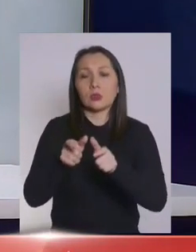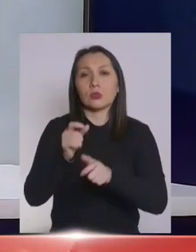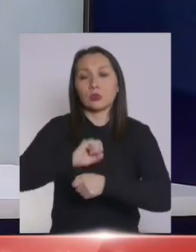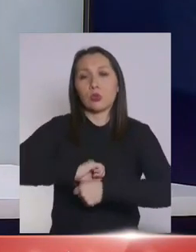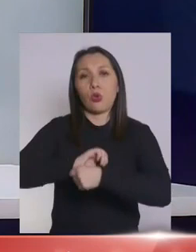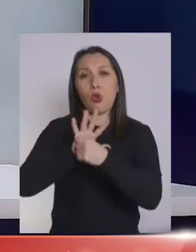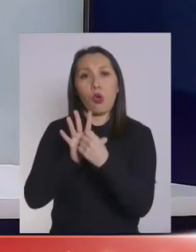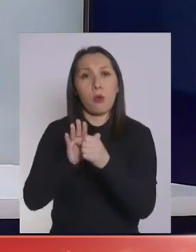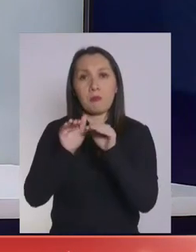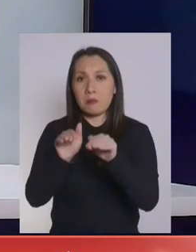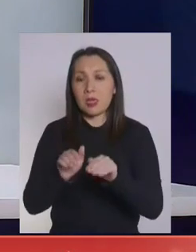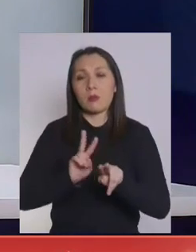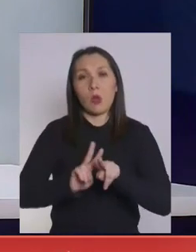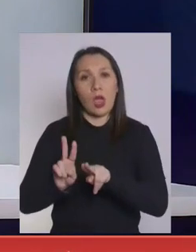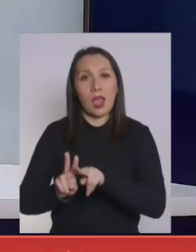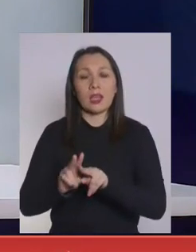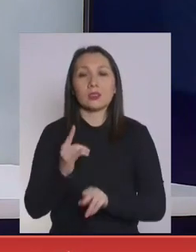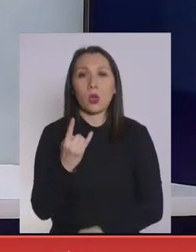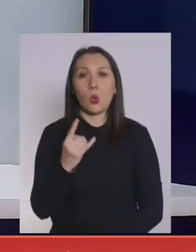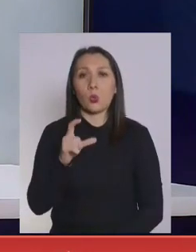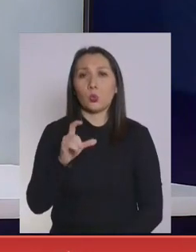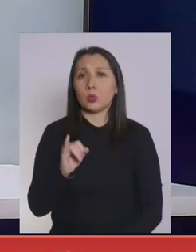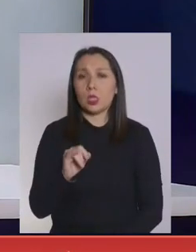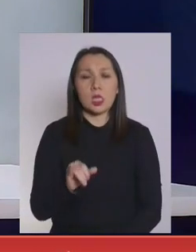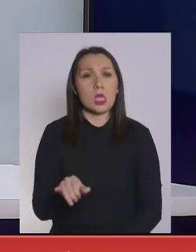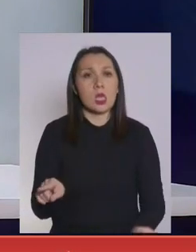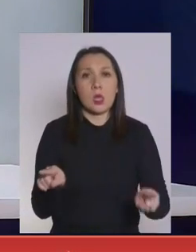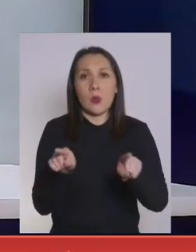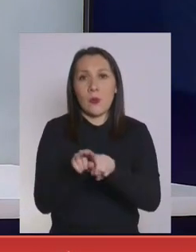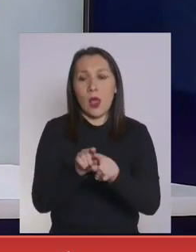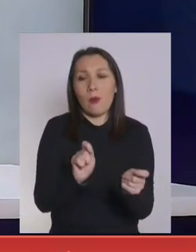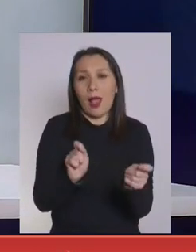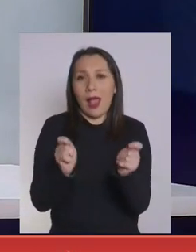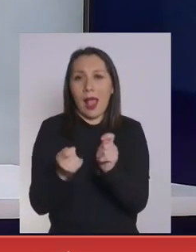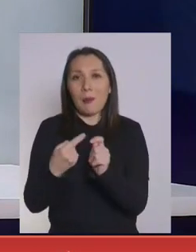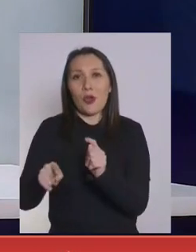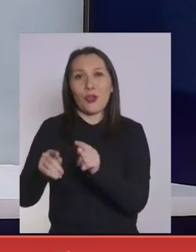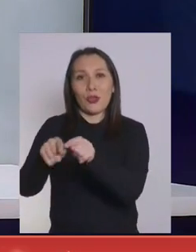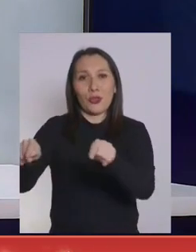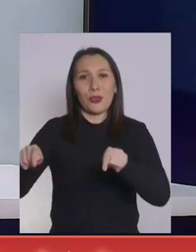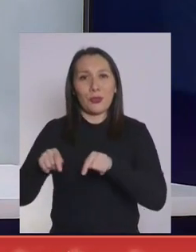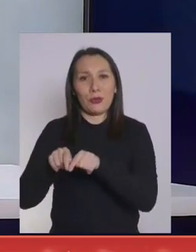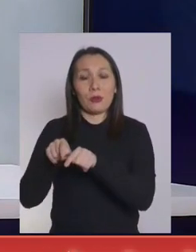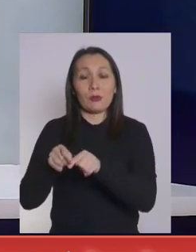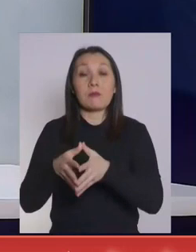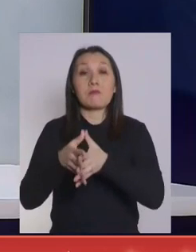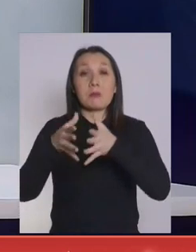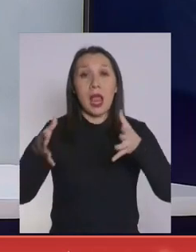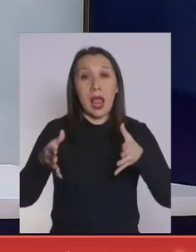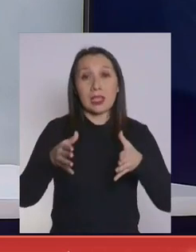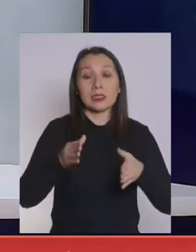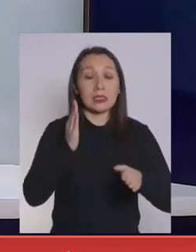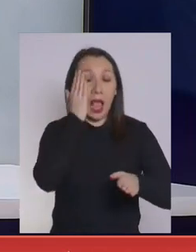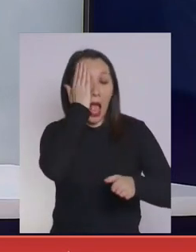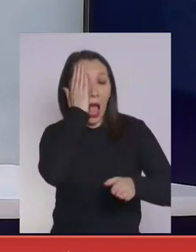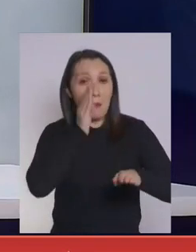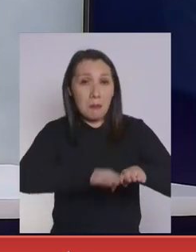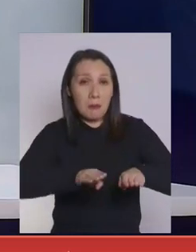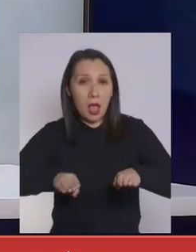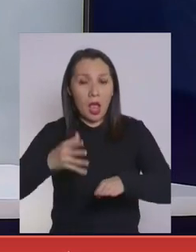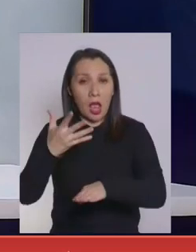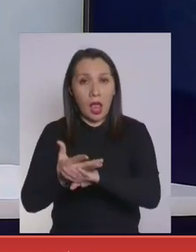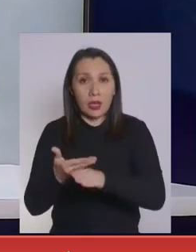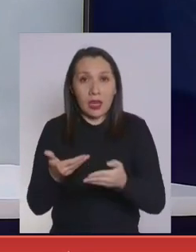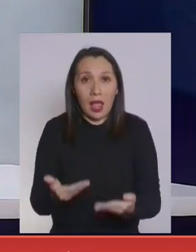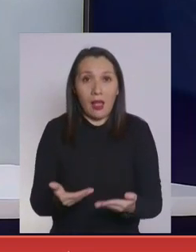coronavirus, tal como lo hacen las unidades de cuidados intensivos. Gran parte del aumento de camas que tuvimos, que tenemos